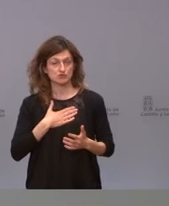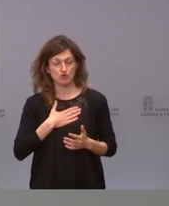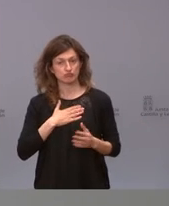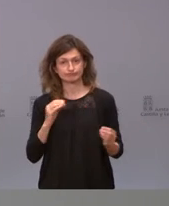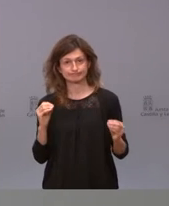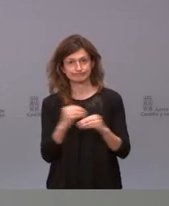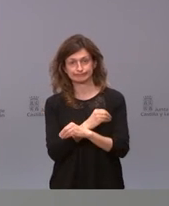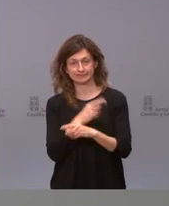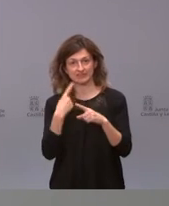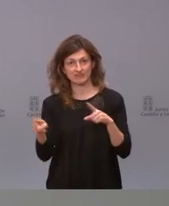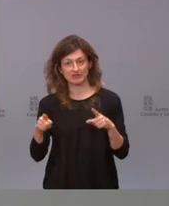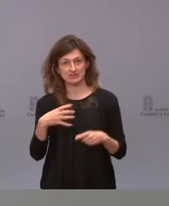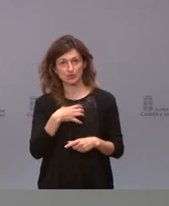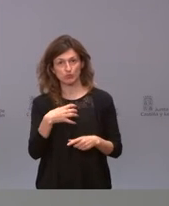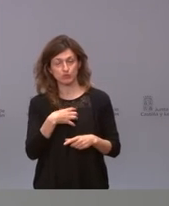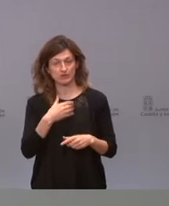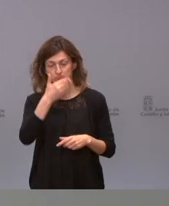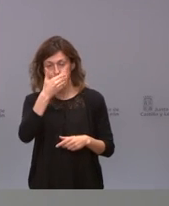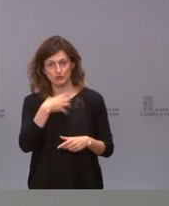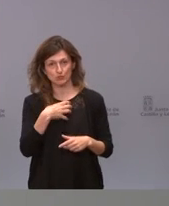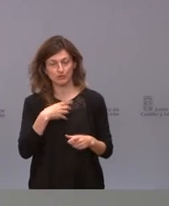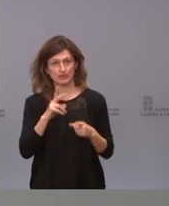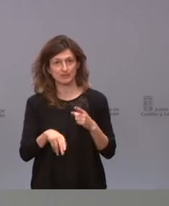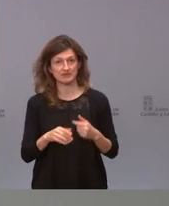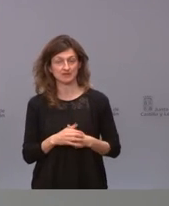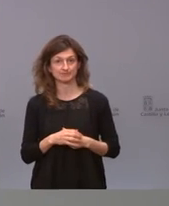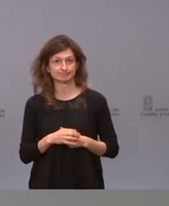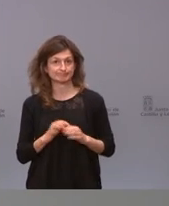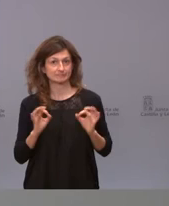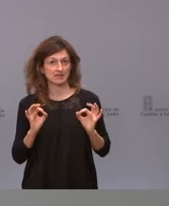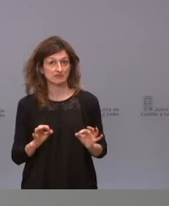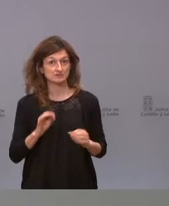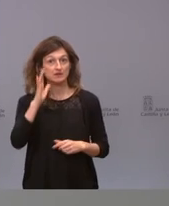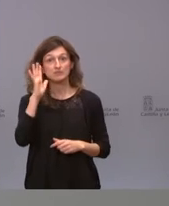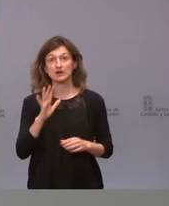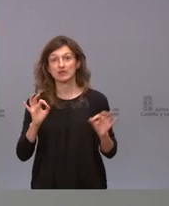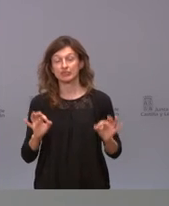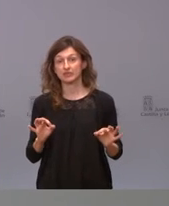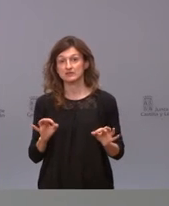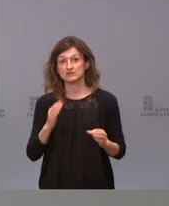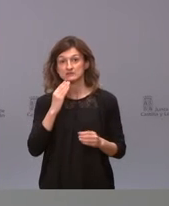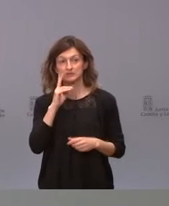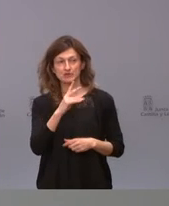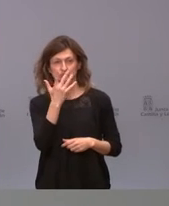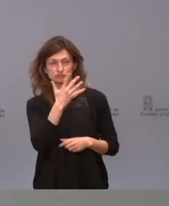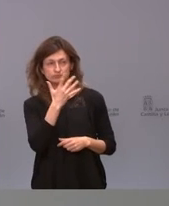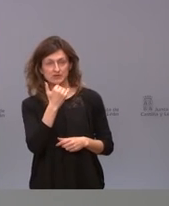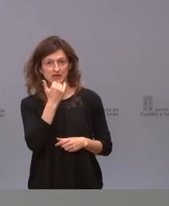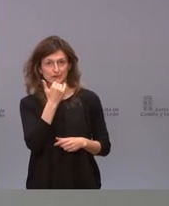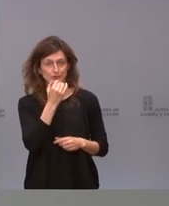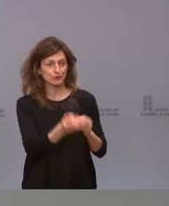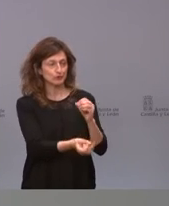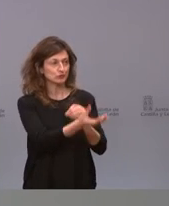no podemos evitarlo yo desde luego no lo puedo evitar me parece que cuando sospecho que algo puede